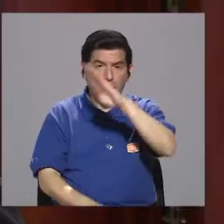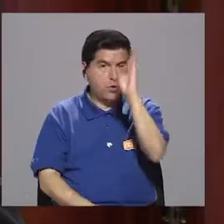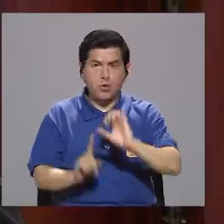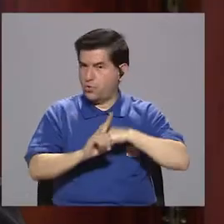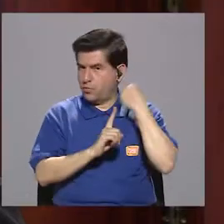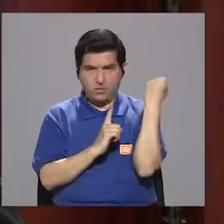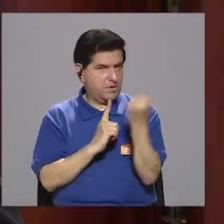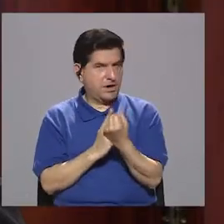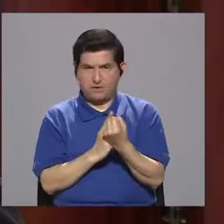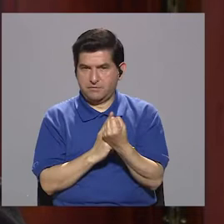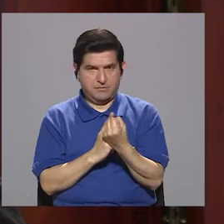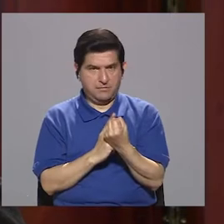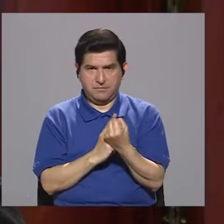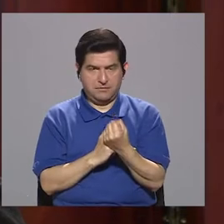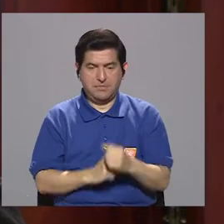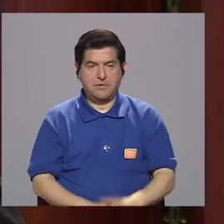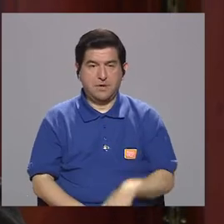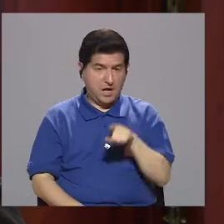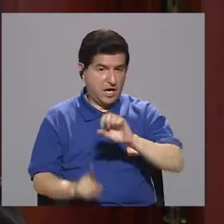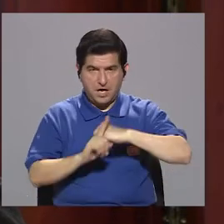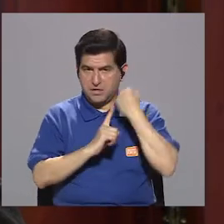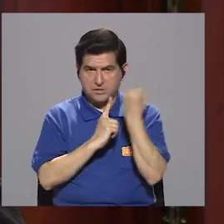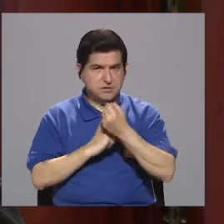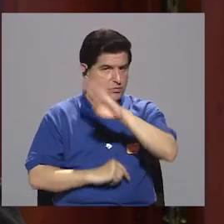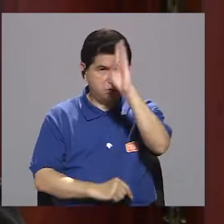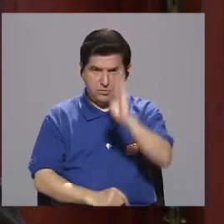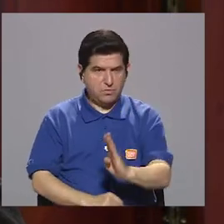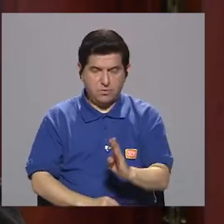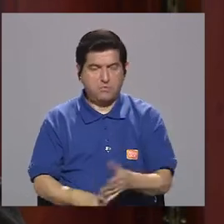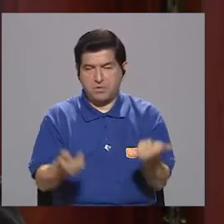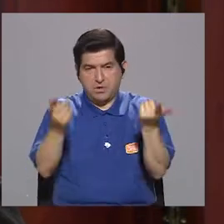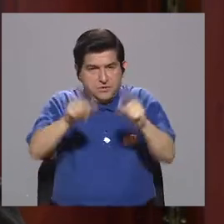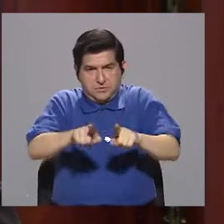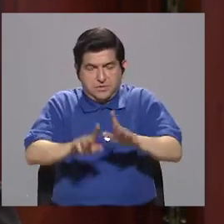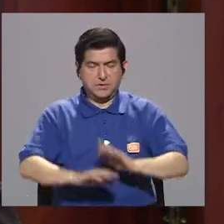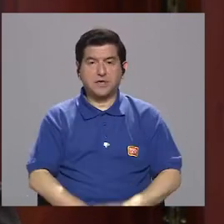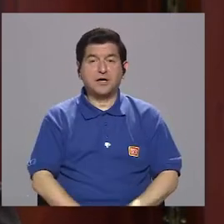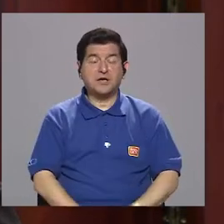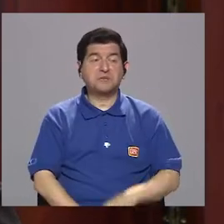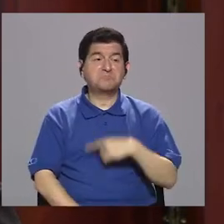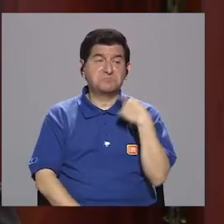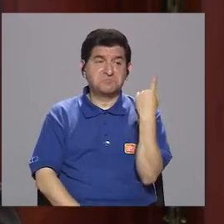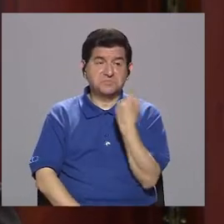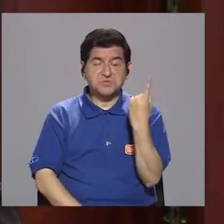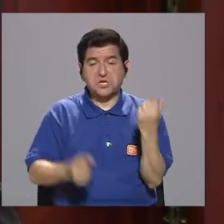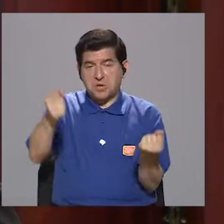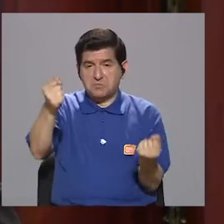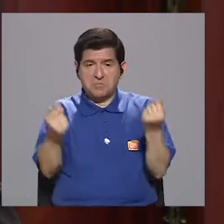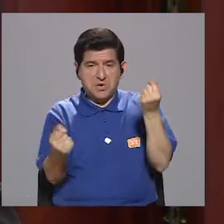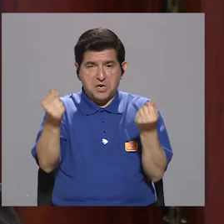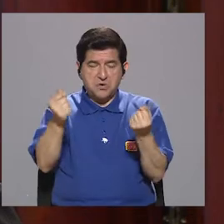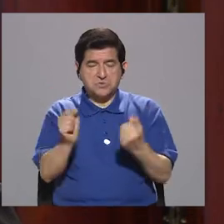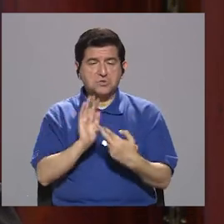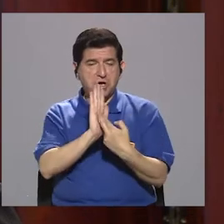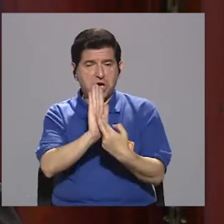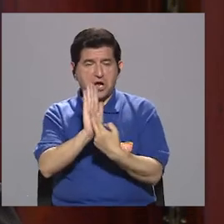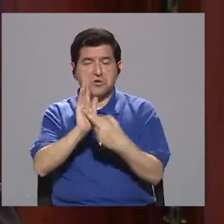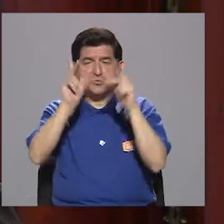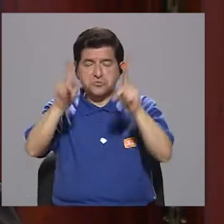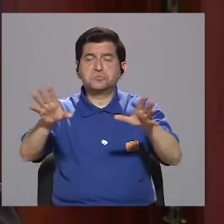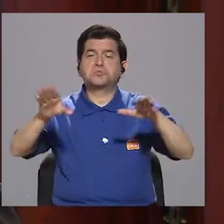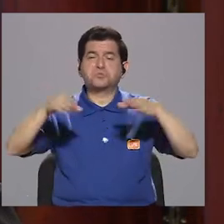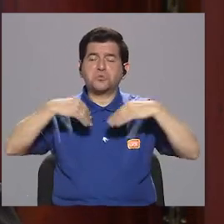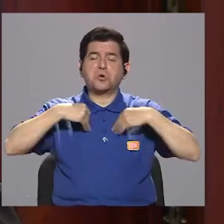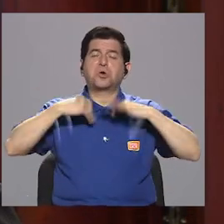llegado a ese extremo. Nunca hemos llegado a ese extremo. Siempre hemos tenido carrozas que la gente ha